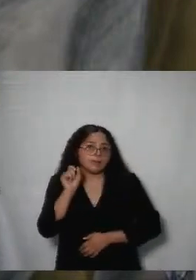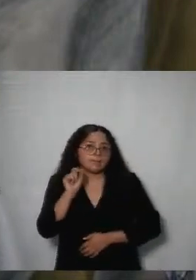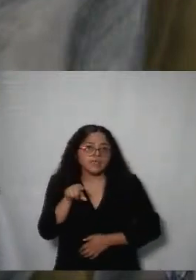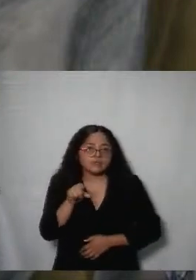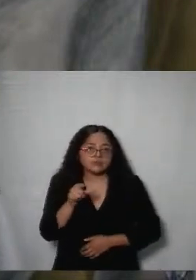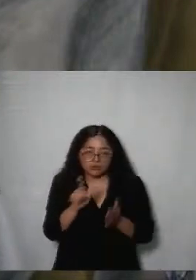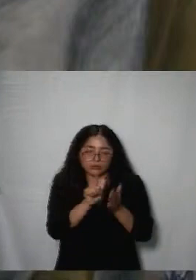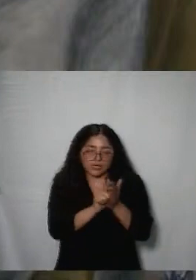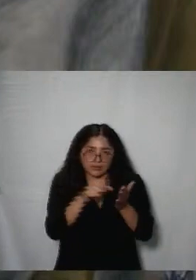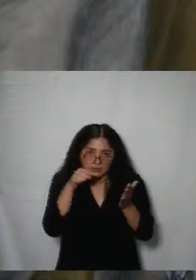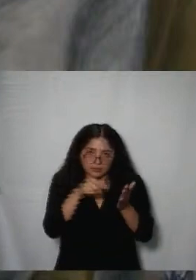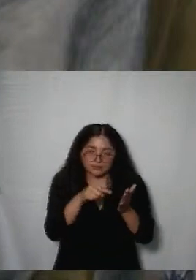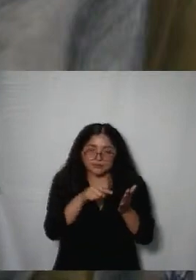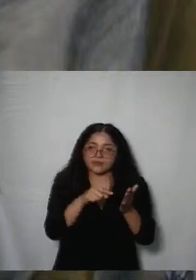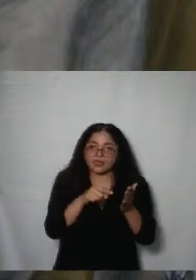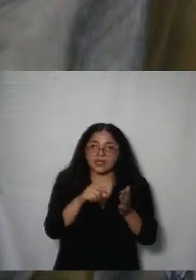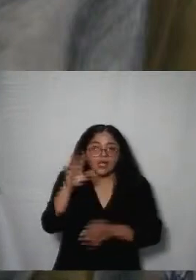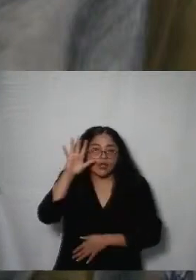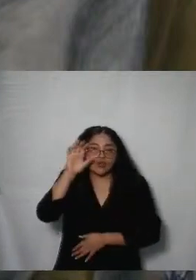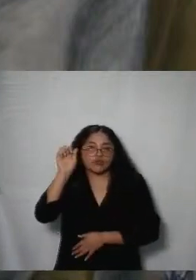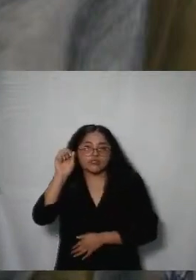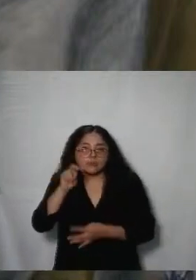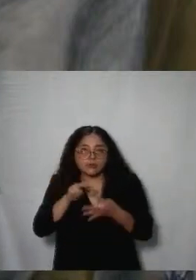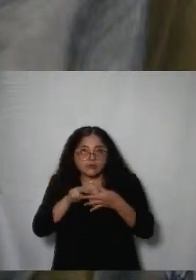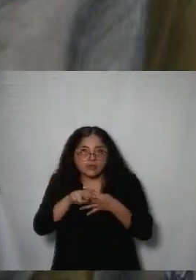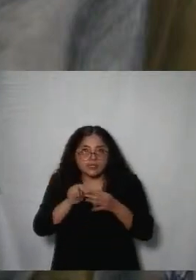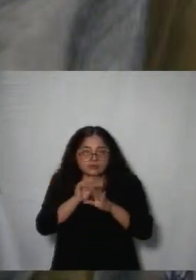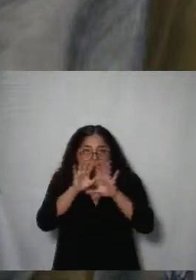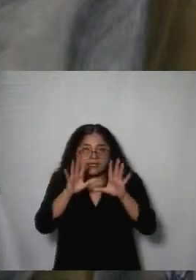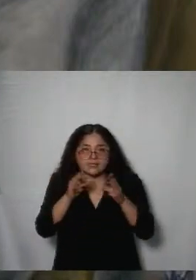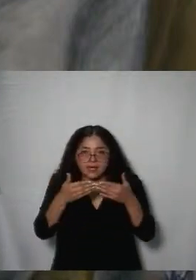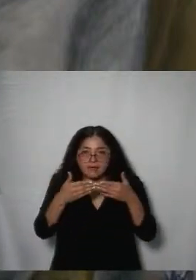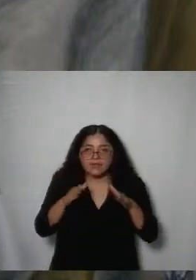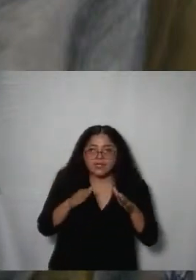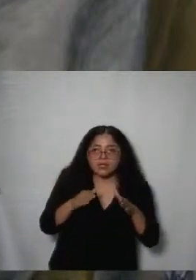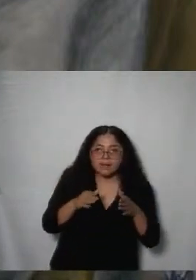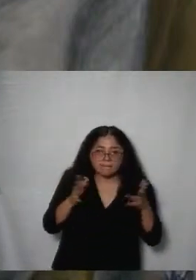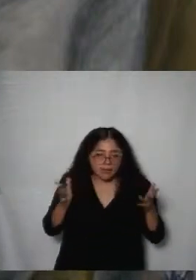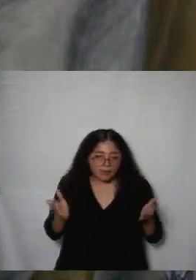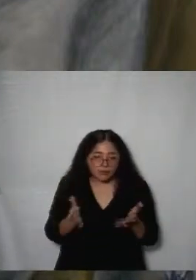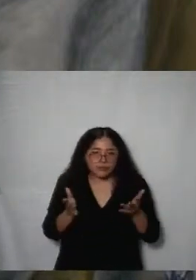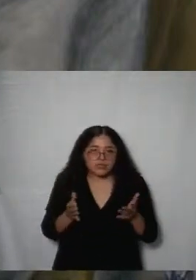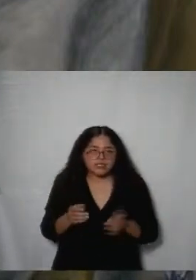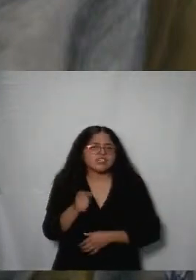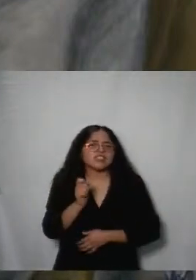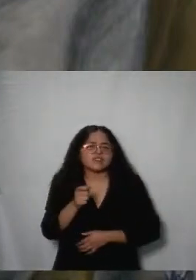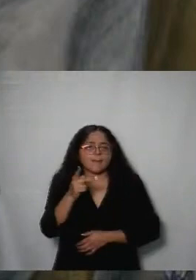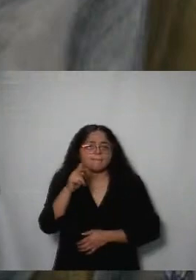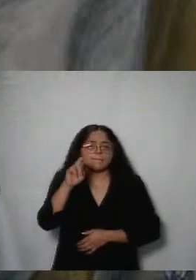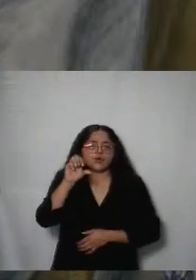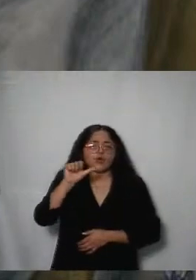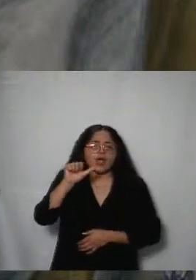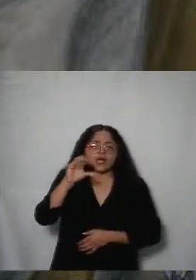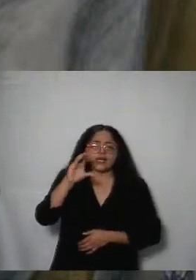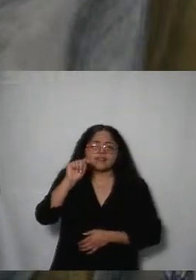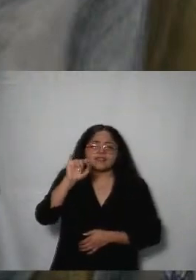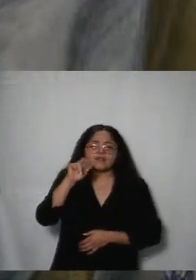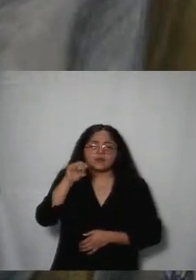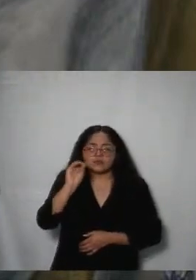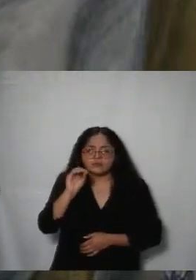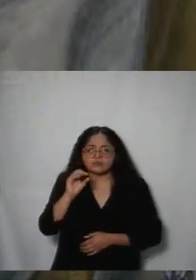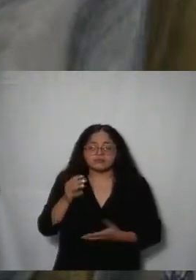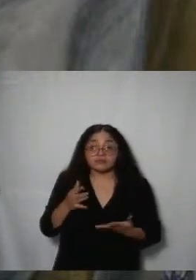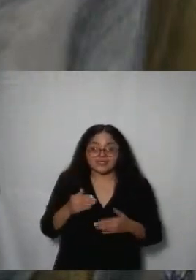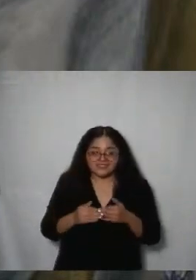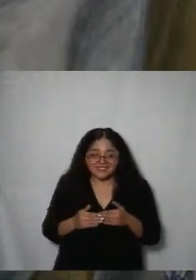propia ley contemplado el concepto de transparencia proactiva qué significa transparencia proactiva significa ir un